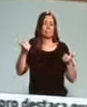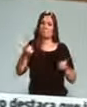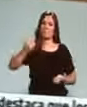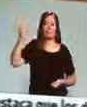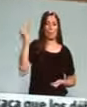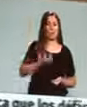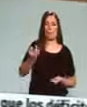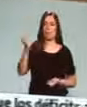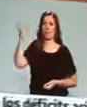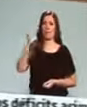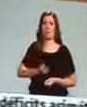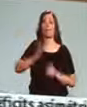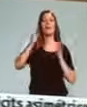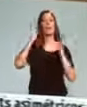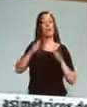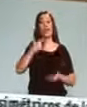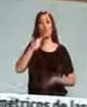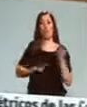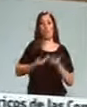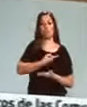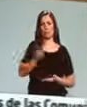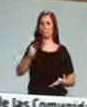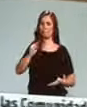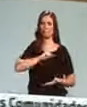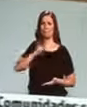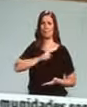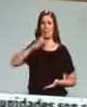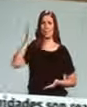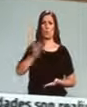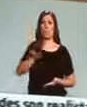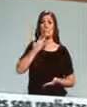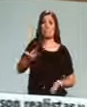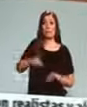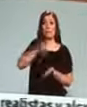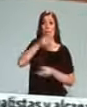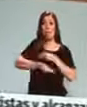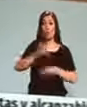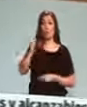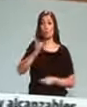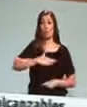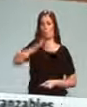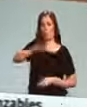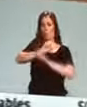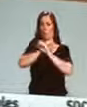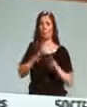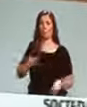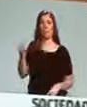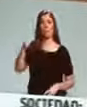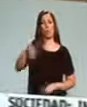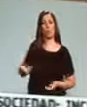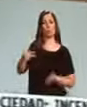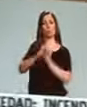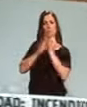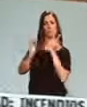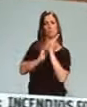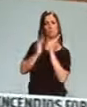relativamente pequeño al lado del daño que pudiera producirse si no se sale al paso y se da una respuesta cumplida